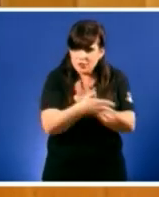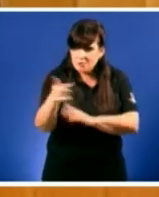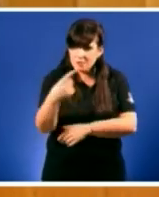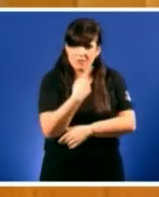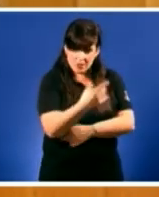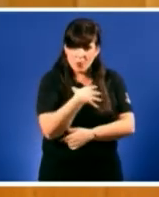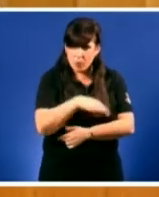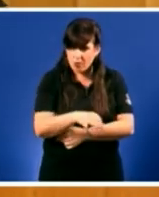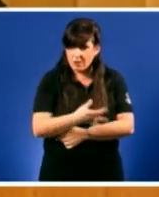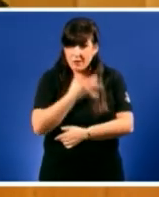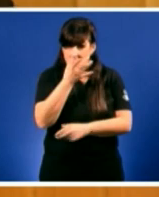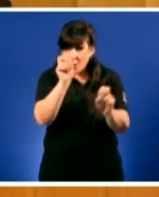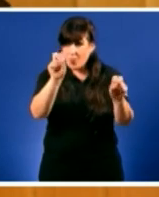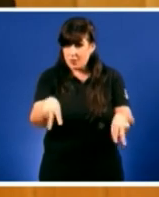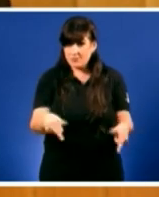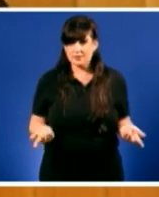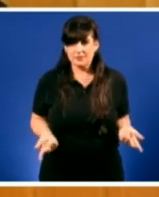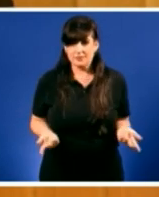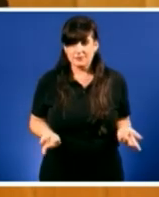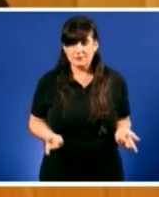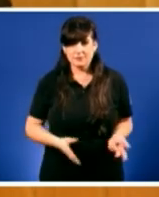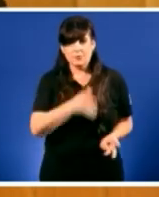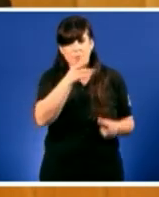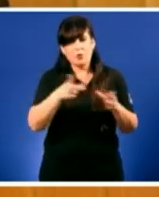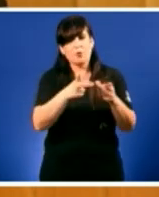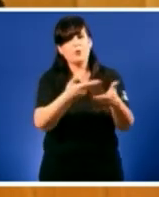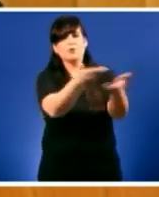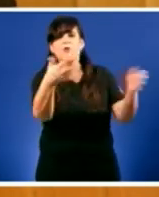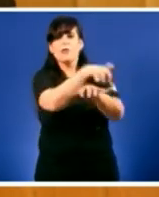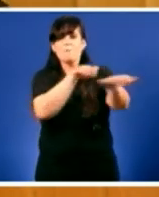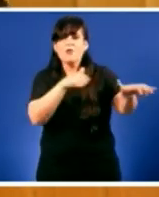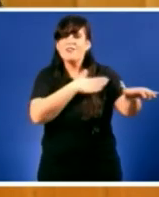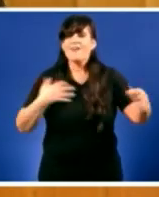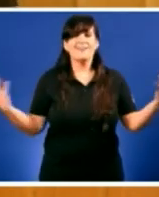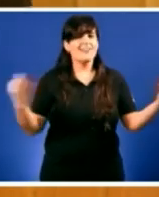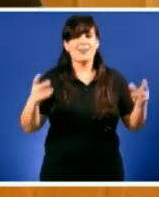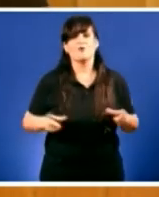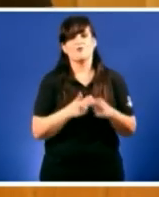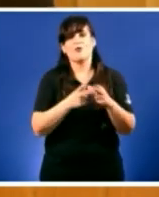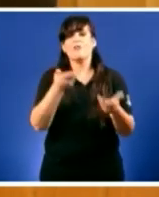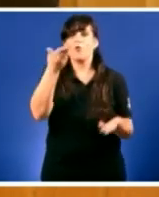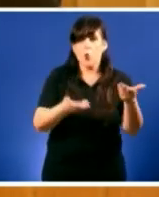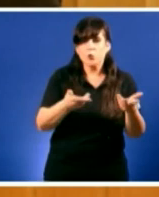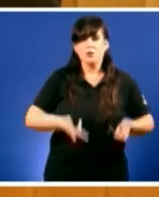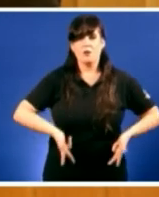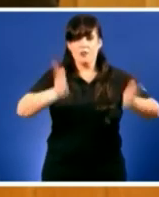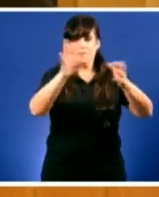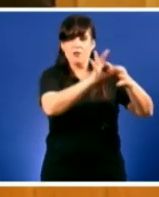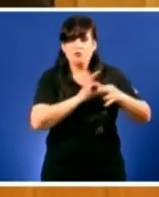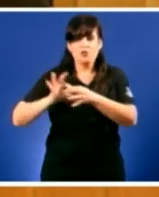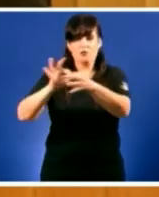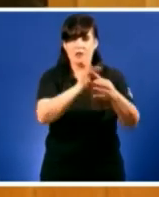Compartimos as arelas da imensa malloría da sociedade que quere vivir nunha sociedade máis xusta máis libre e solidaria